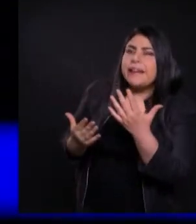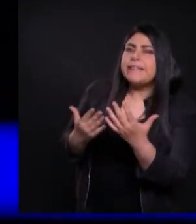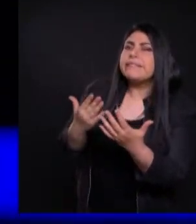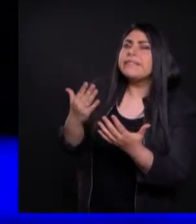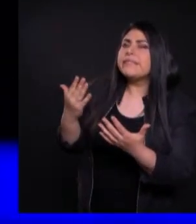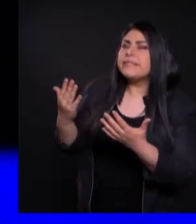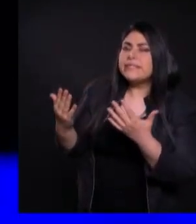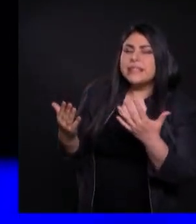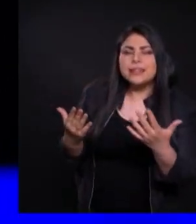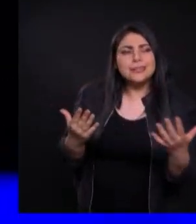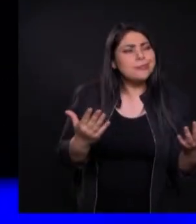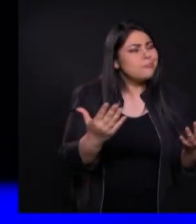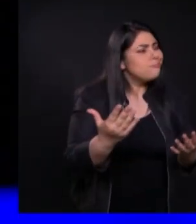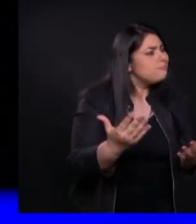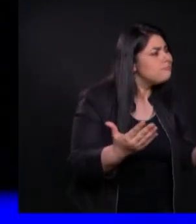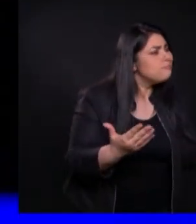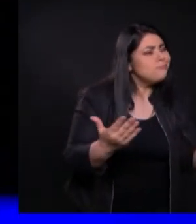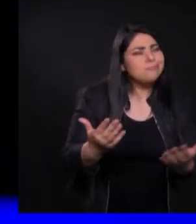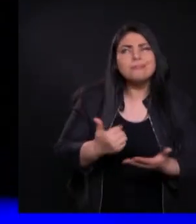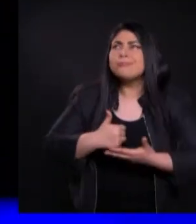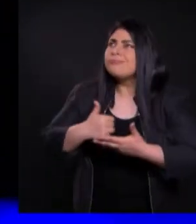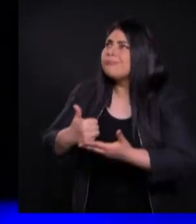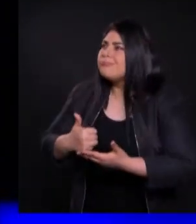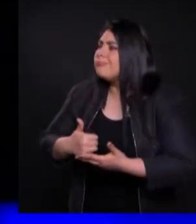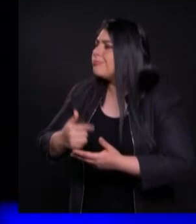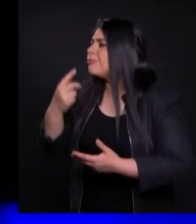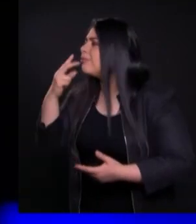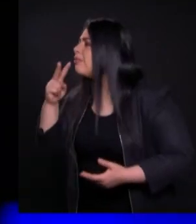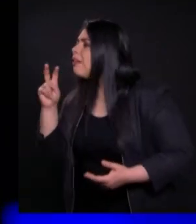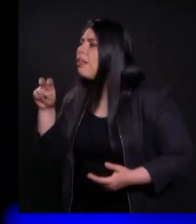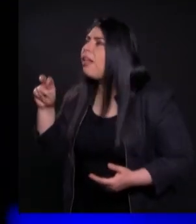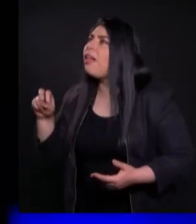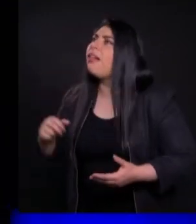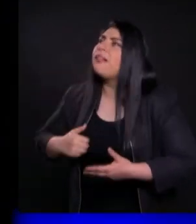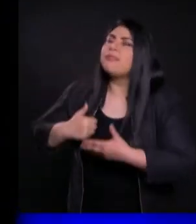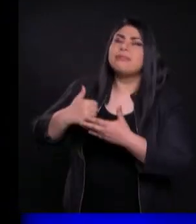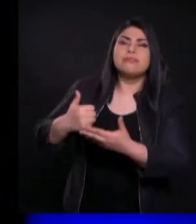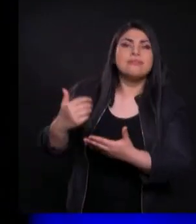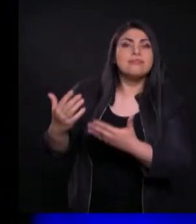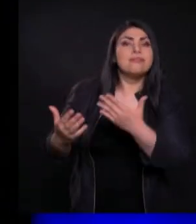Que Dios te permita en algún momento Poder dirigir a otros